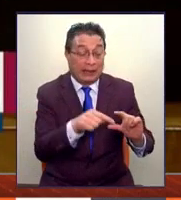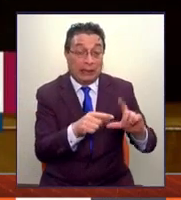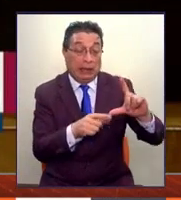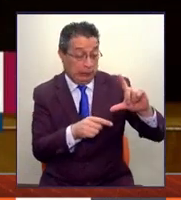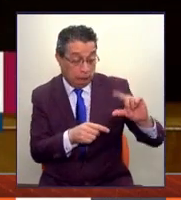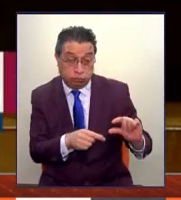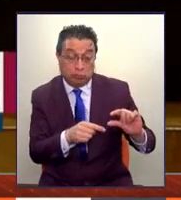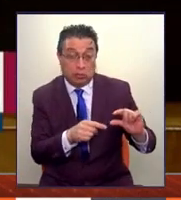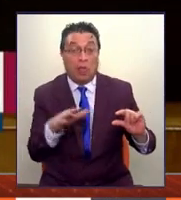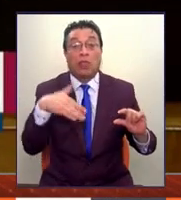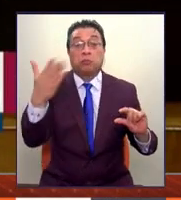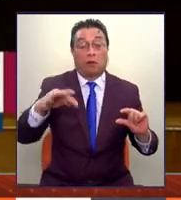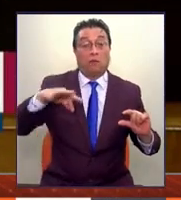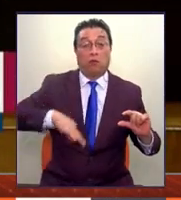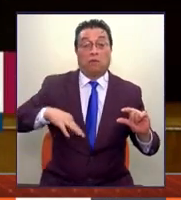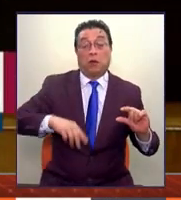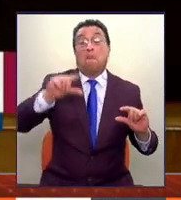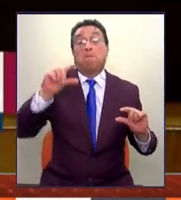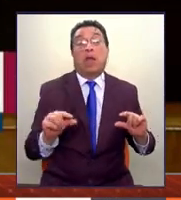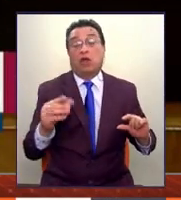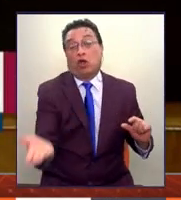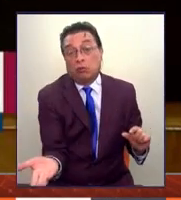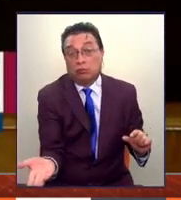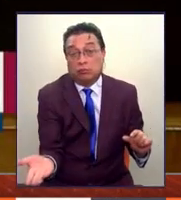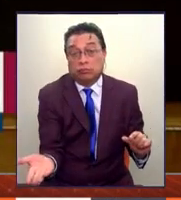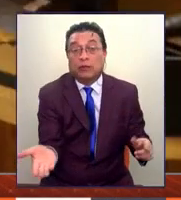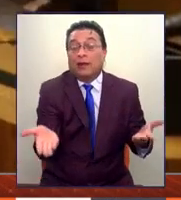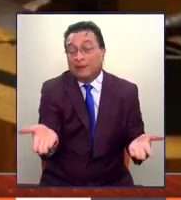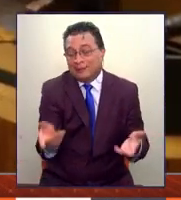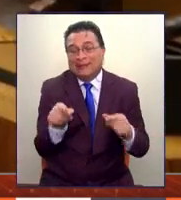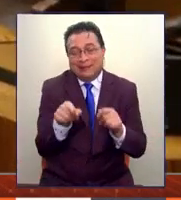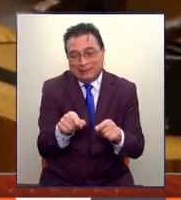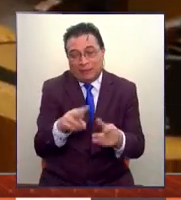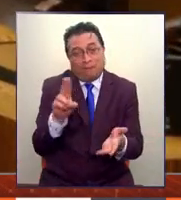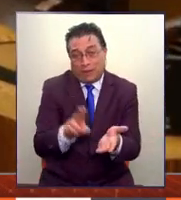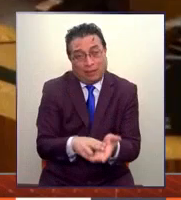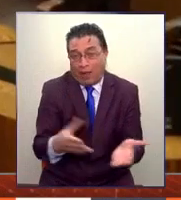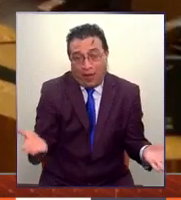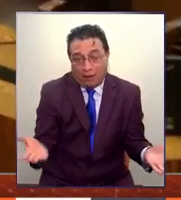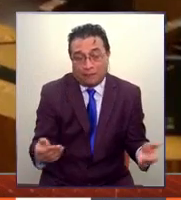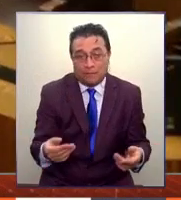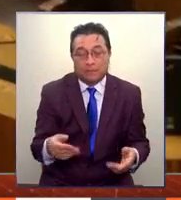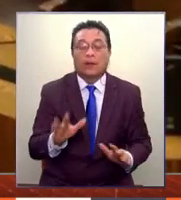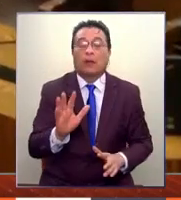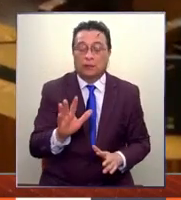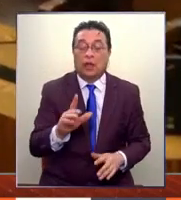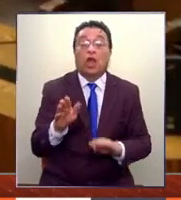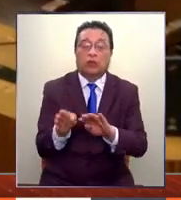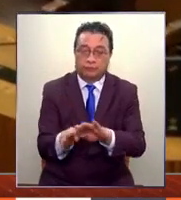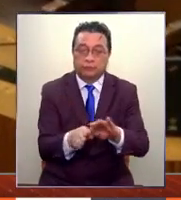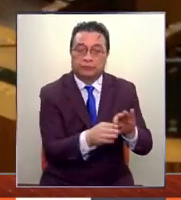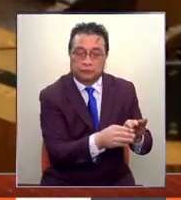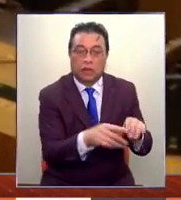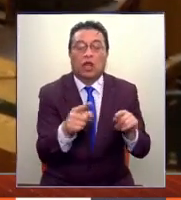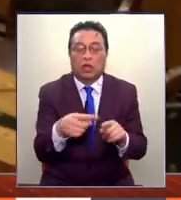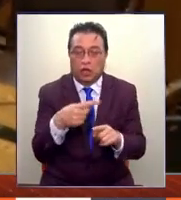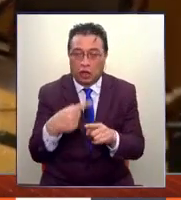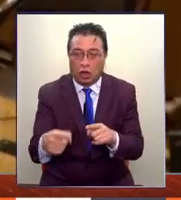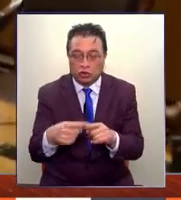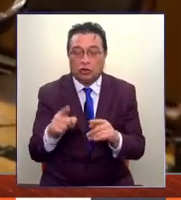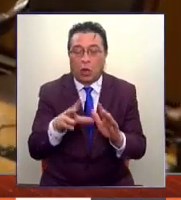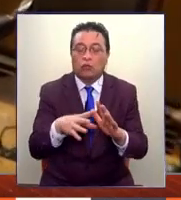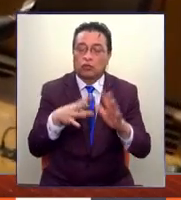menores pensiones, como se decía delante, y esa es la realidad. Y por otro lado, Connie, y esto es súper